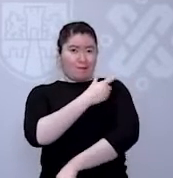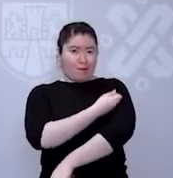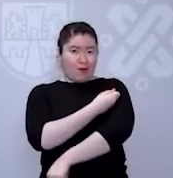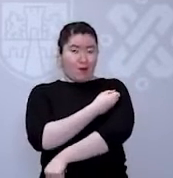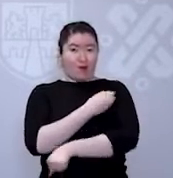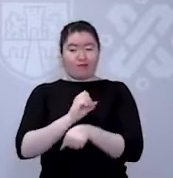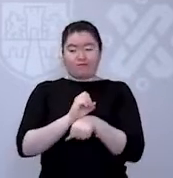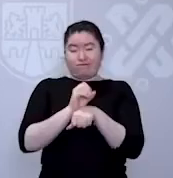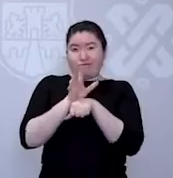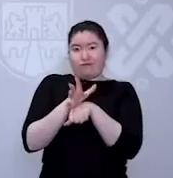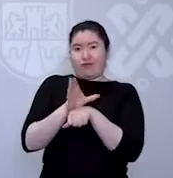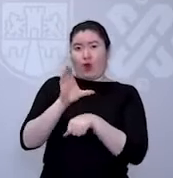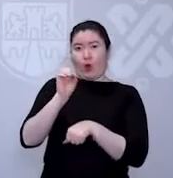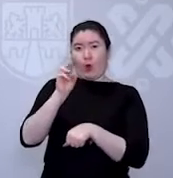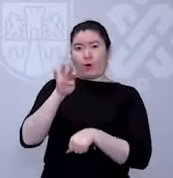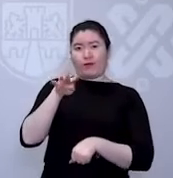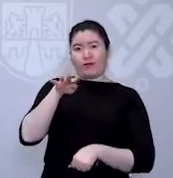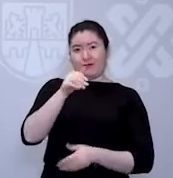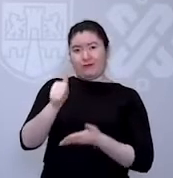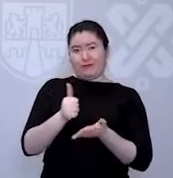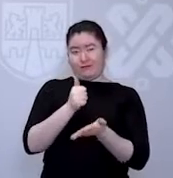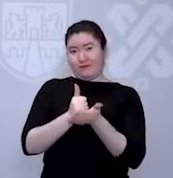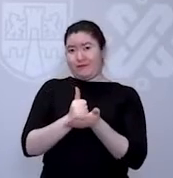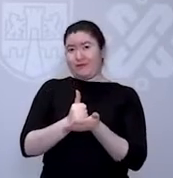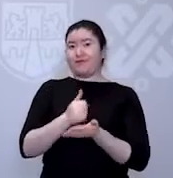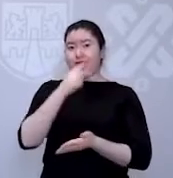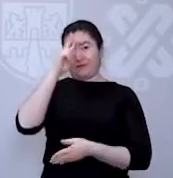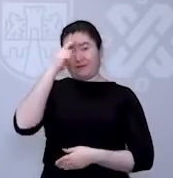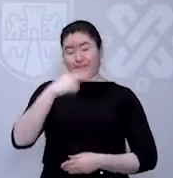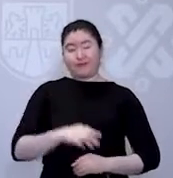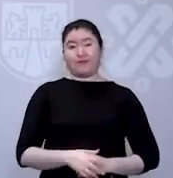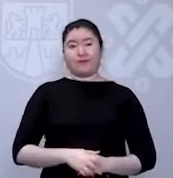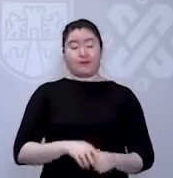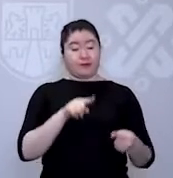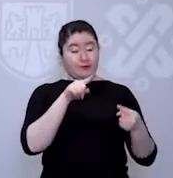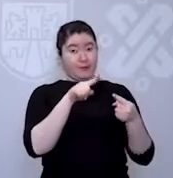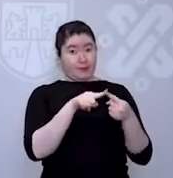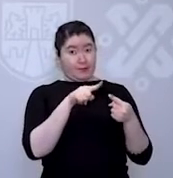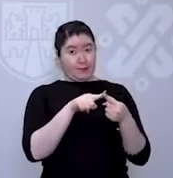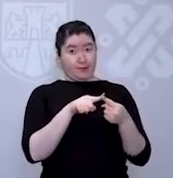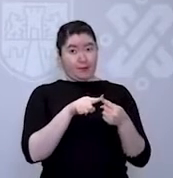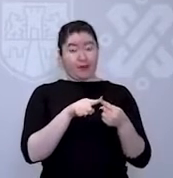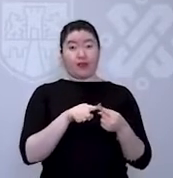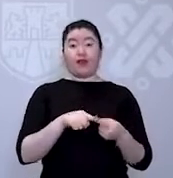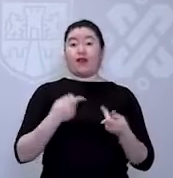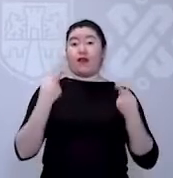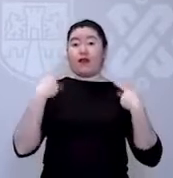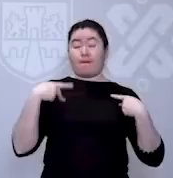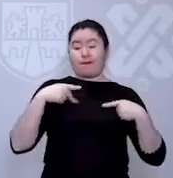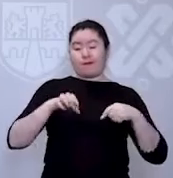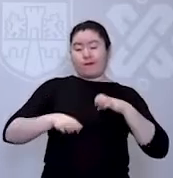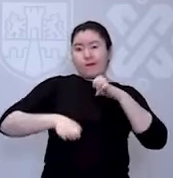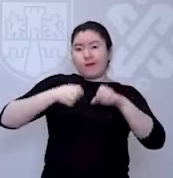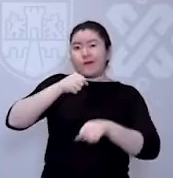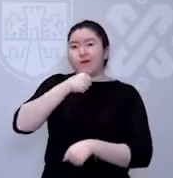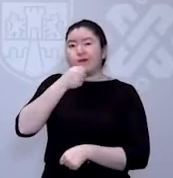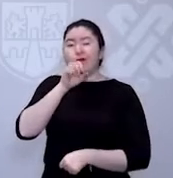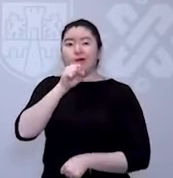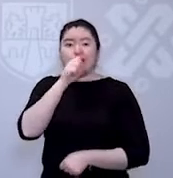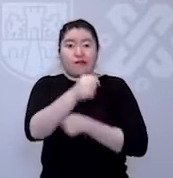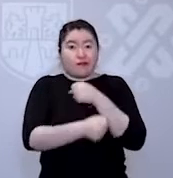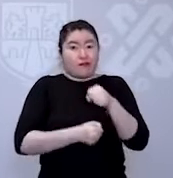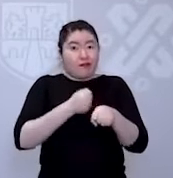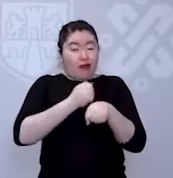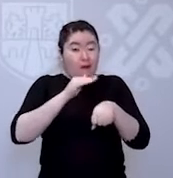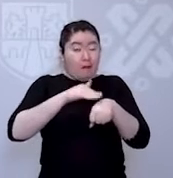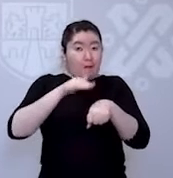en la Ciudad de México. Primero, la segunda dosis para personas de 60 años y más